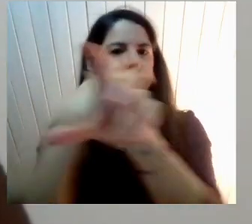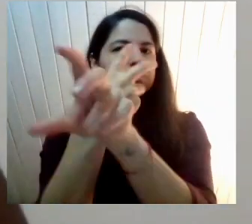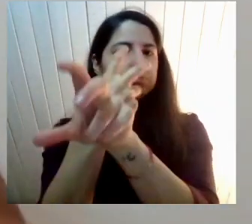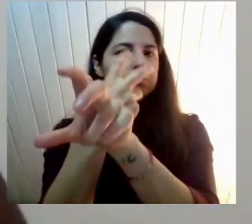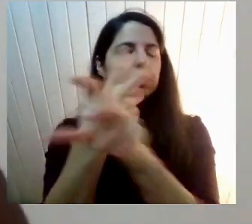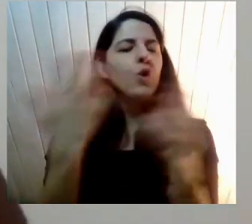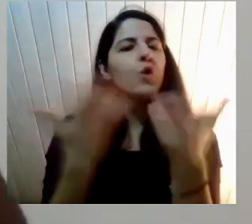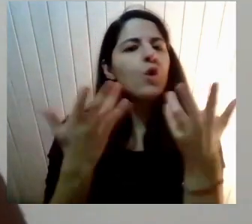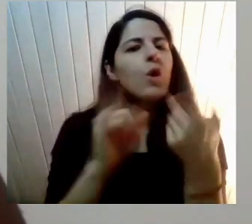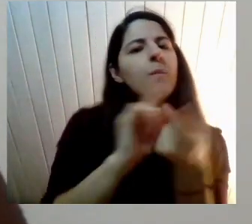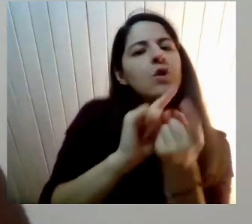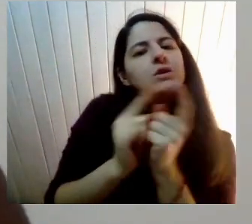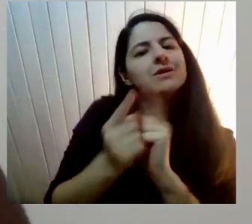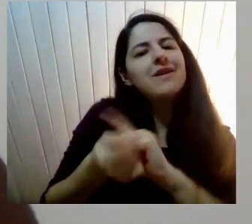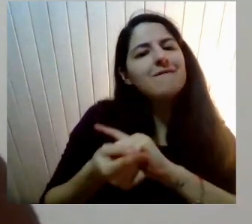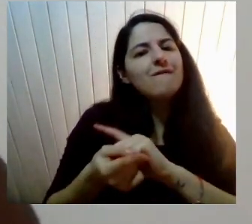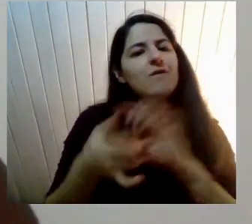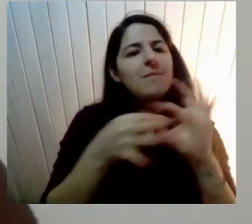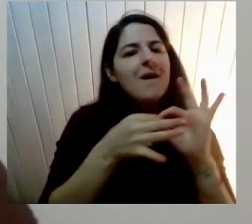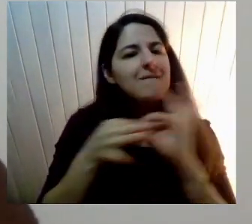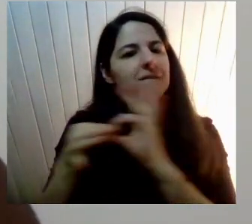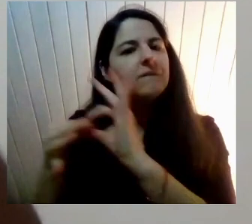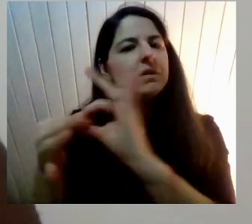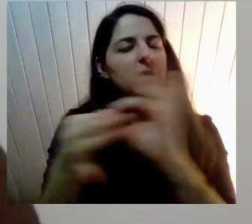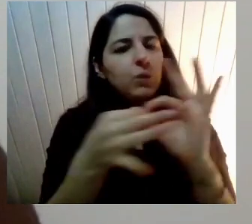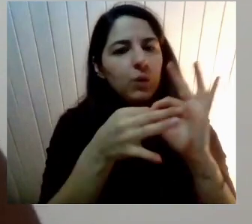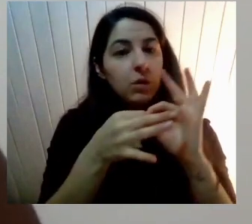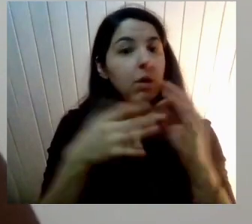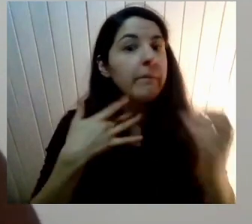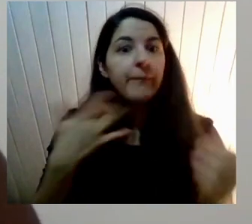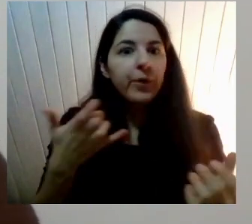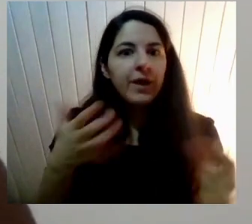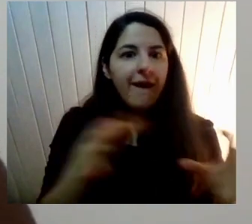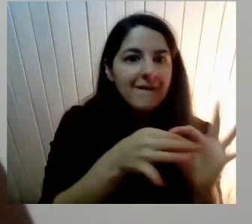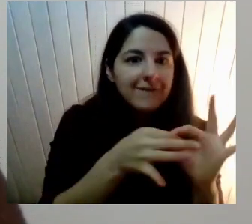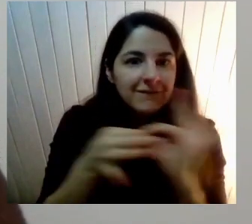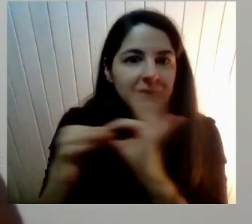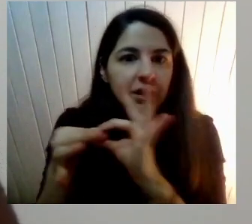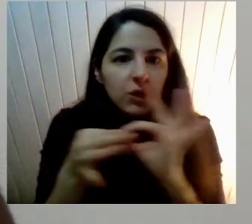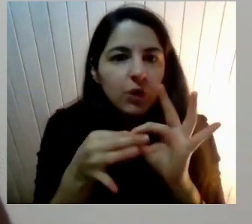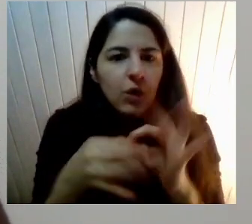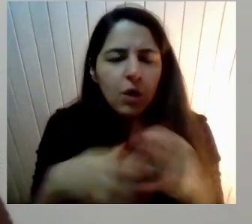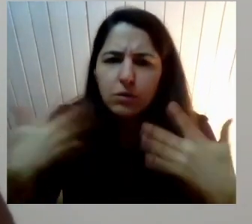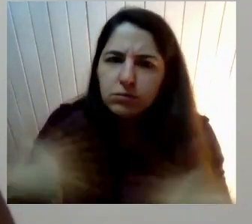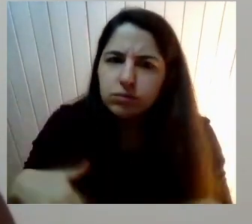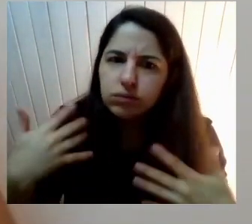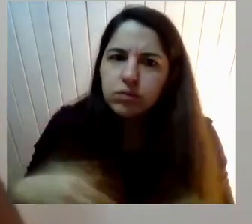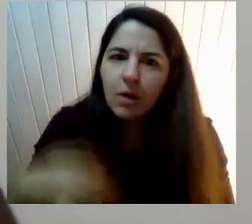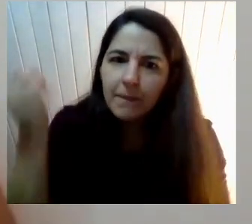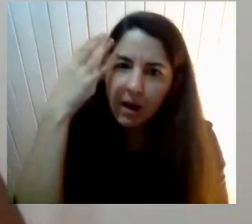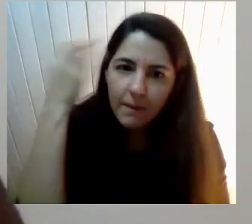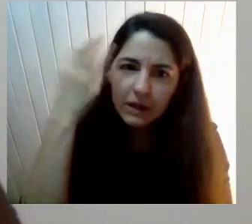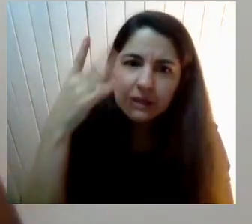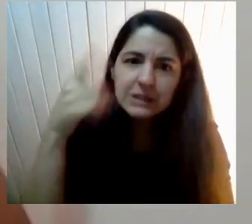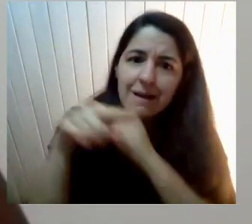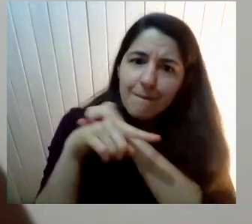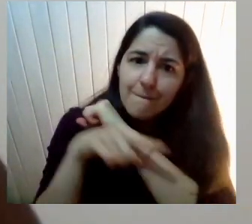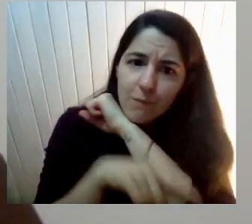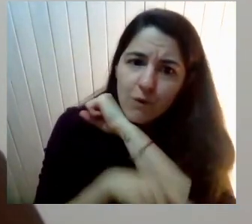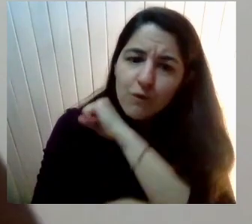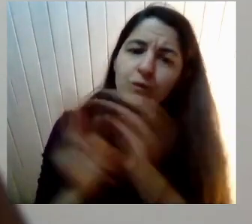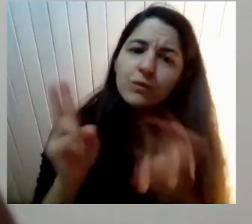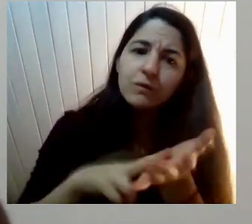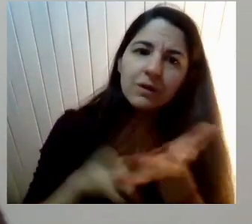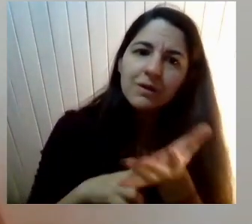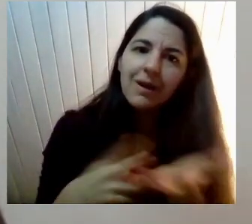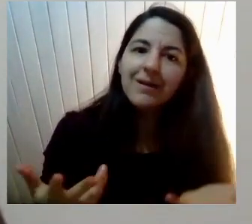vínculo? Porque el vínculo Es uno de los elementos Fundamentales Para crear aprendizajes significativos Si no somos capaces De transmitir esa pasión Por